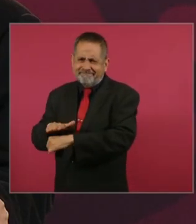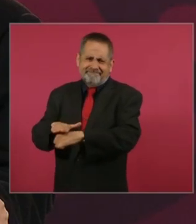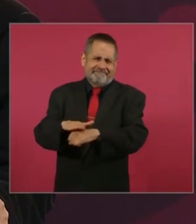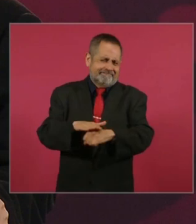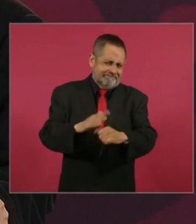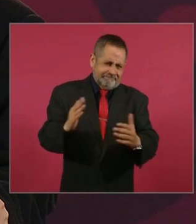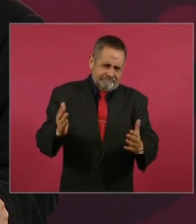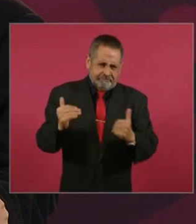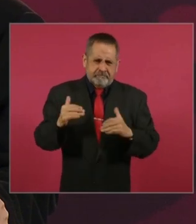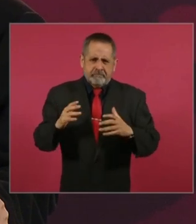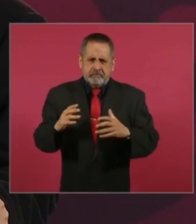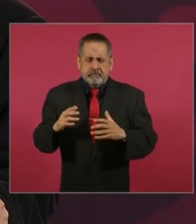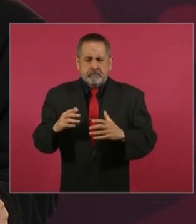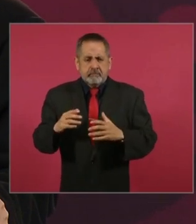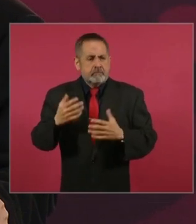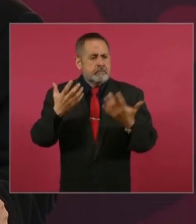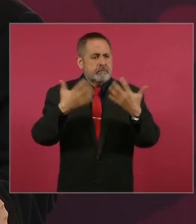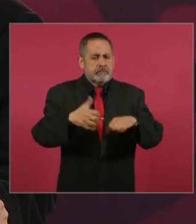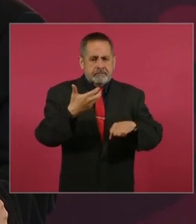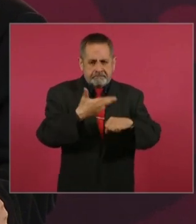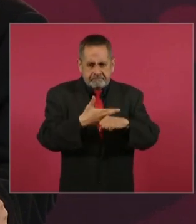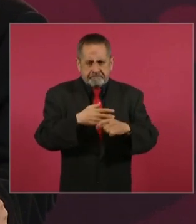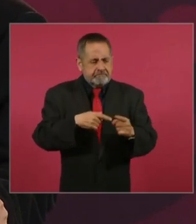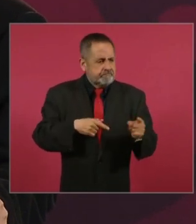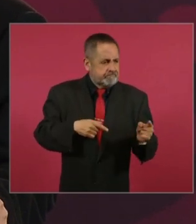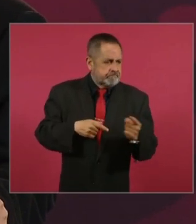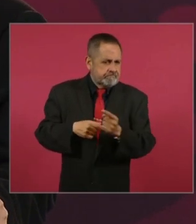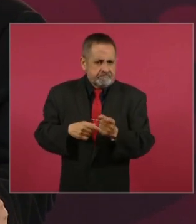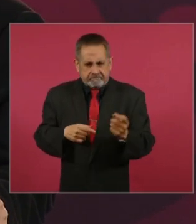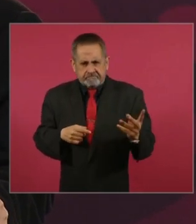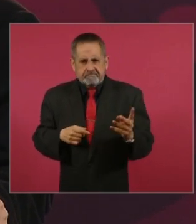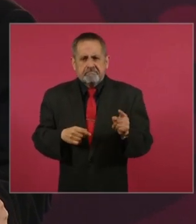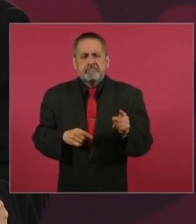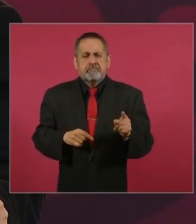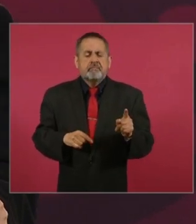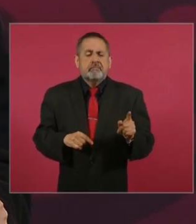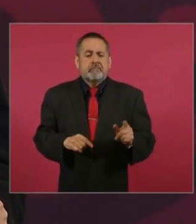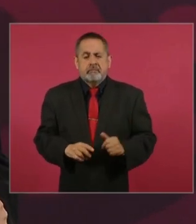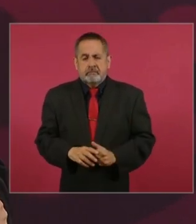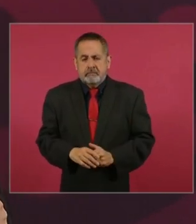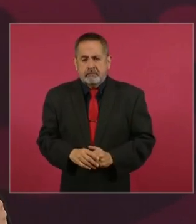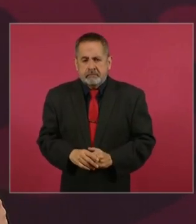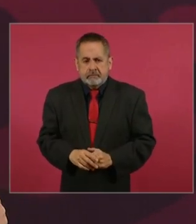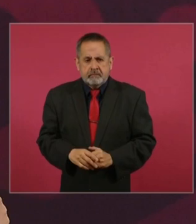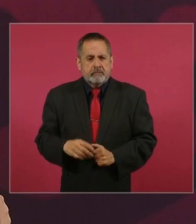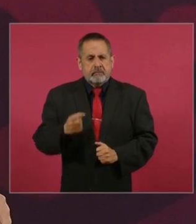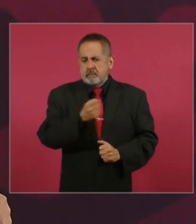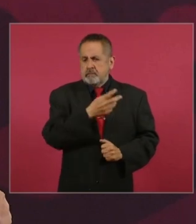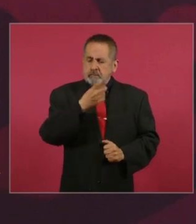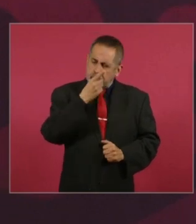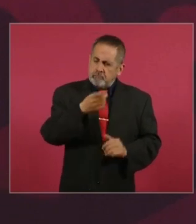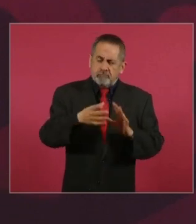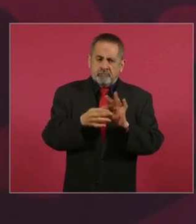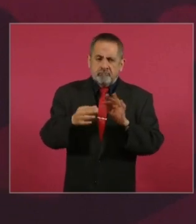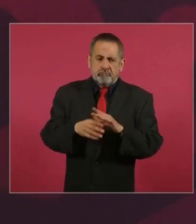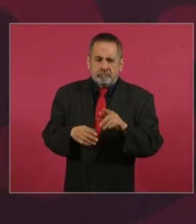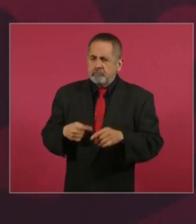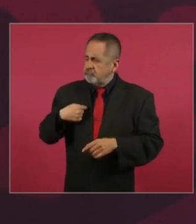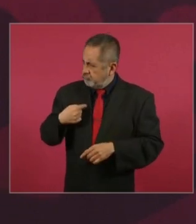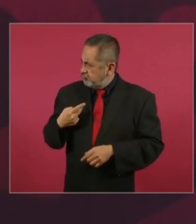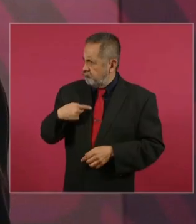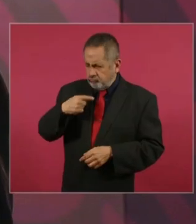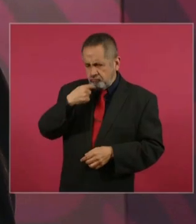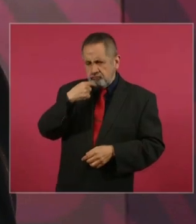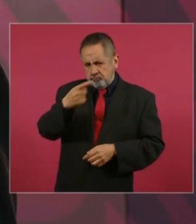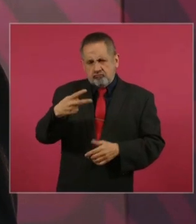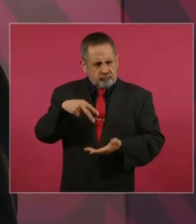Escuché a empresarios sosteniendo, aquí lo dije,